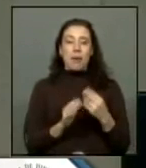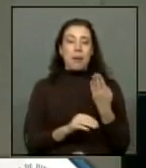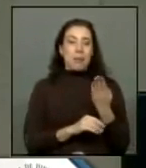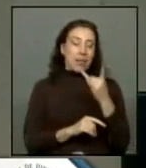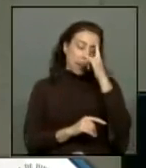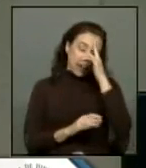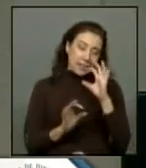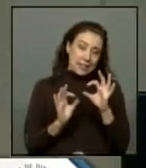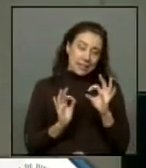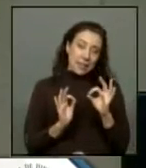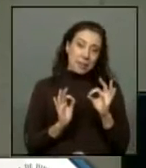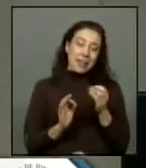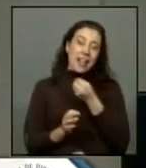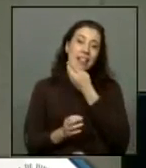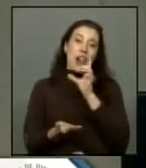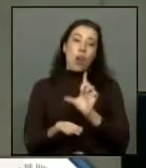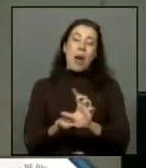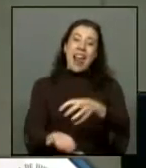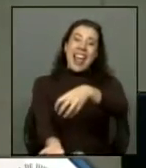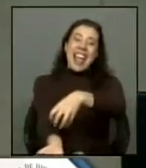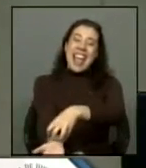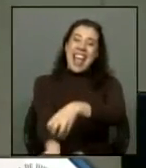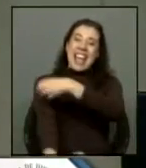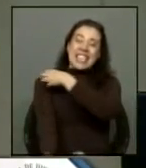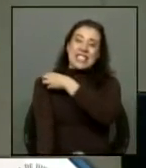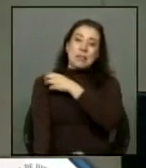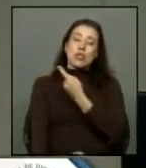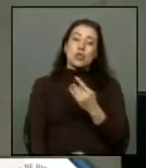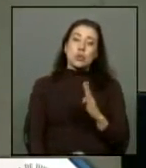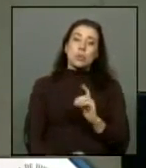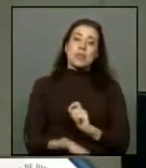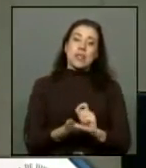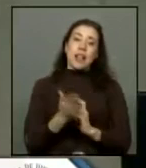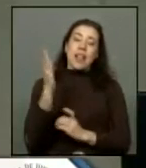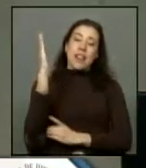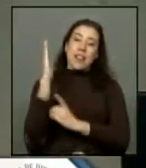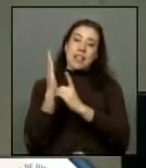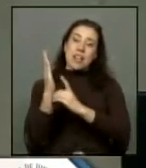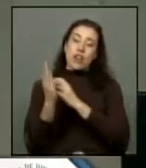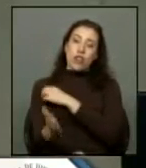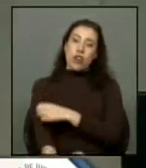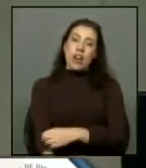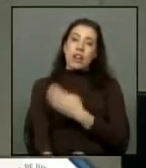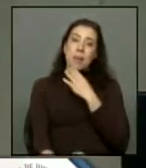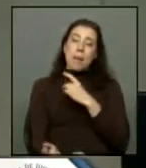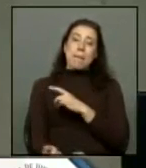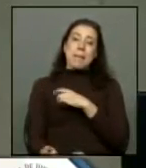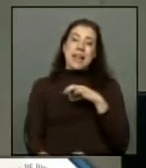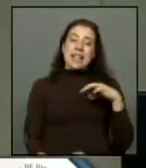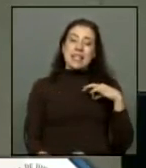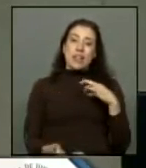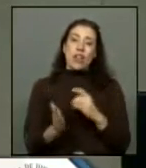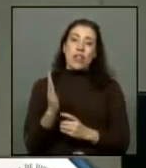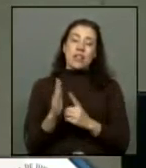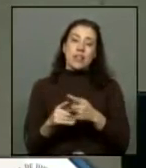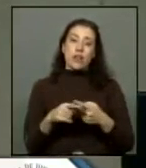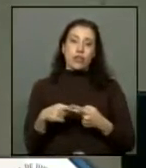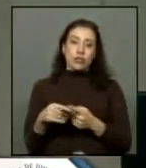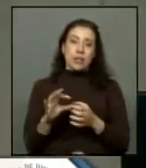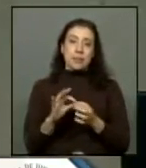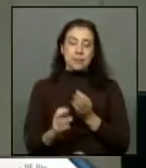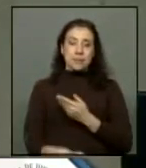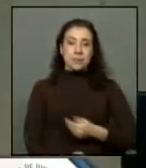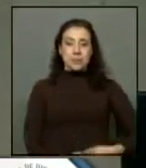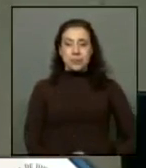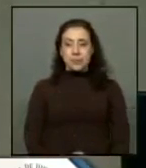formalmente que sea declarada zona extrema al Subsecretario de Desarrollo Regional y al Ministerio de Desarrollo Social. Muchas gracias, Presidente.